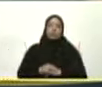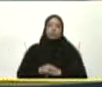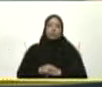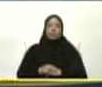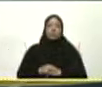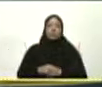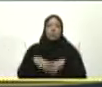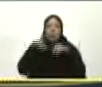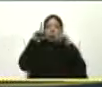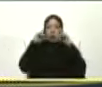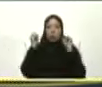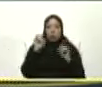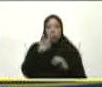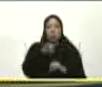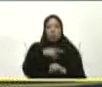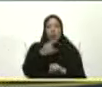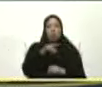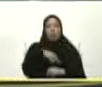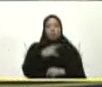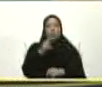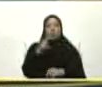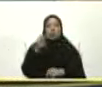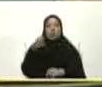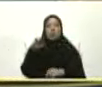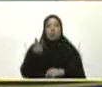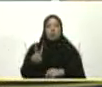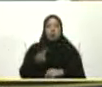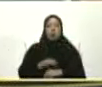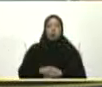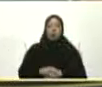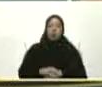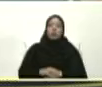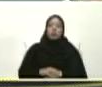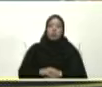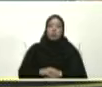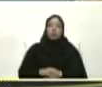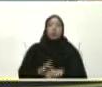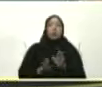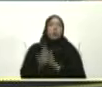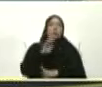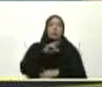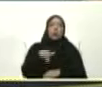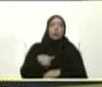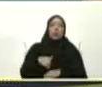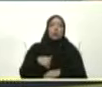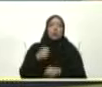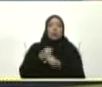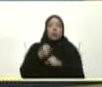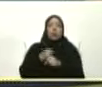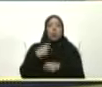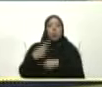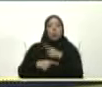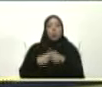Profesional Graduada En la Universidad Central de Venezuela Que ha recuperado Su propia universidad